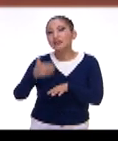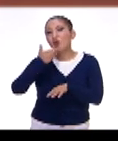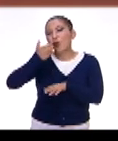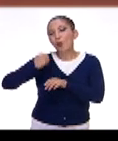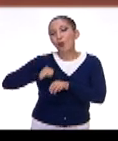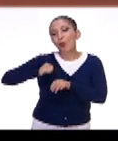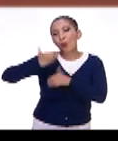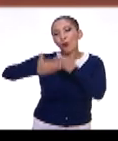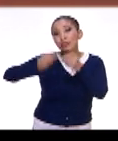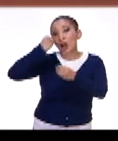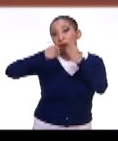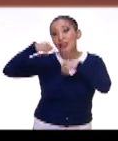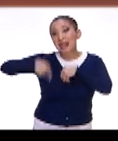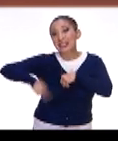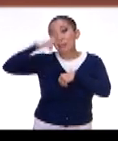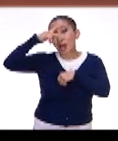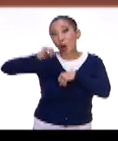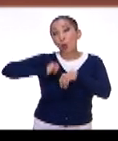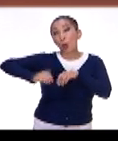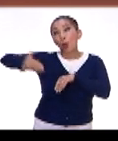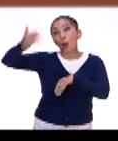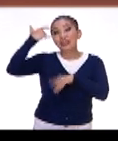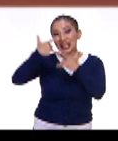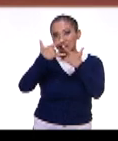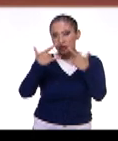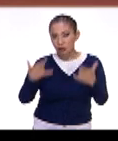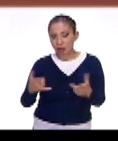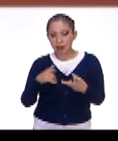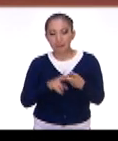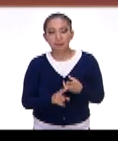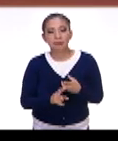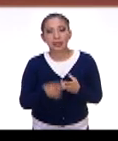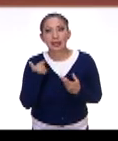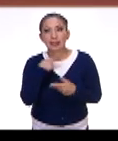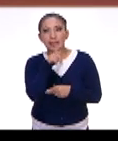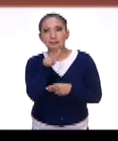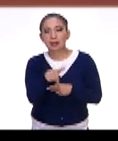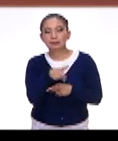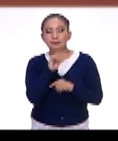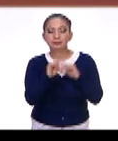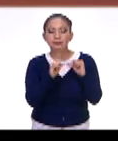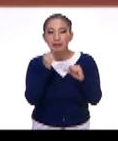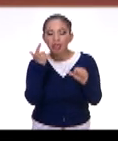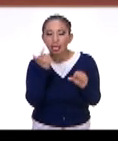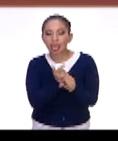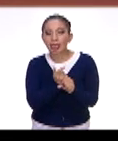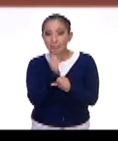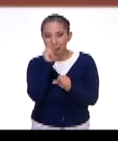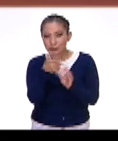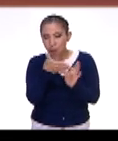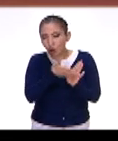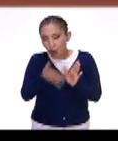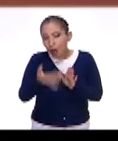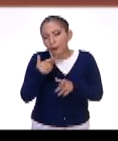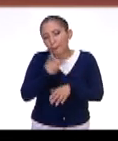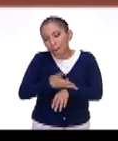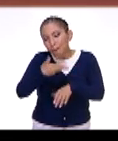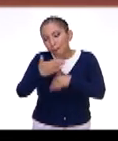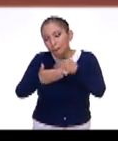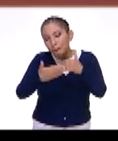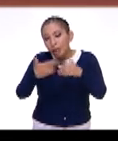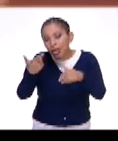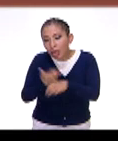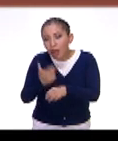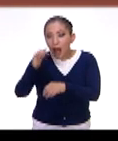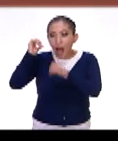tradiciones culinarias en México a nivel de historia y luego descubrimos en ese proceso que